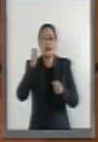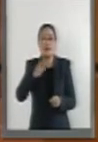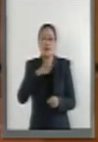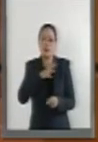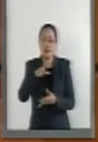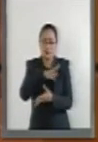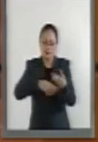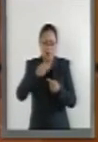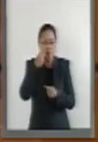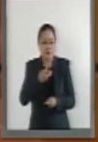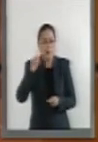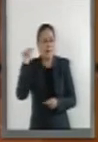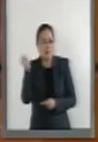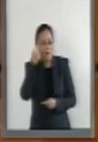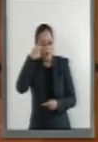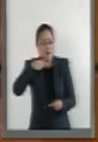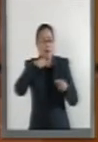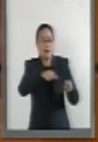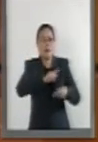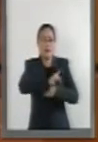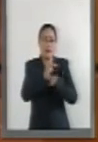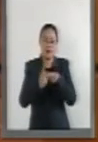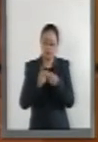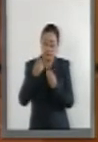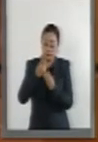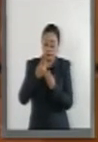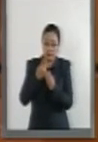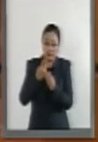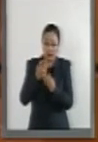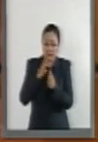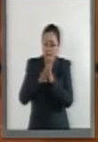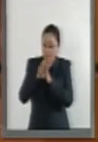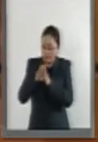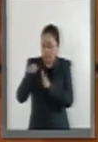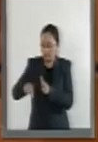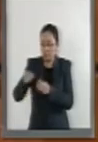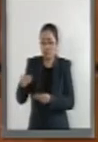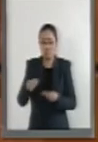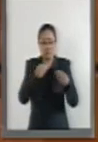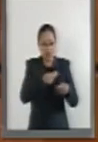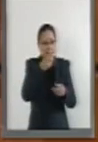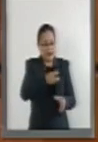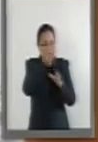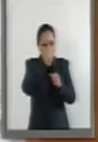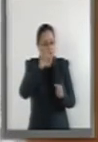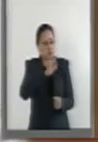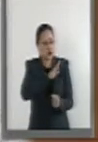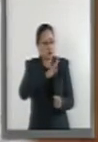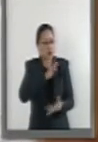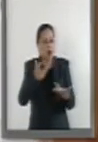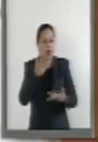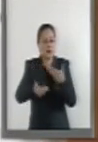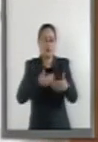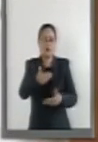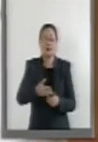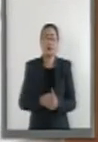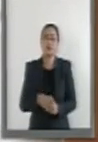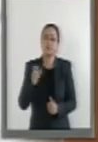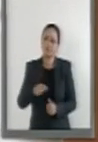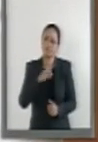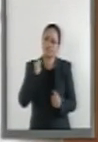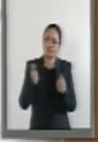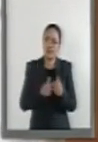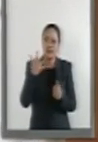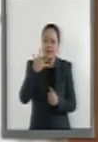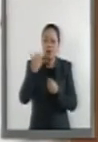transferencia de tecnología a los países en desarrollo para la aplicación efectiva de este acuerdo. A revisar las contribuciones cada